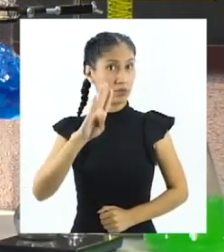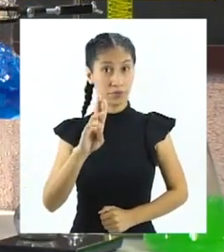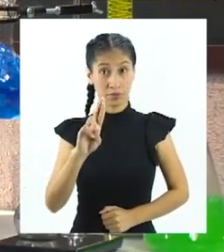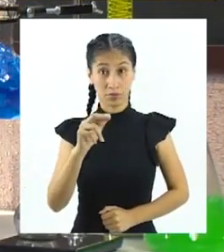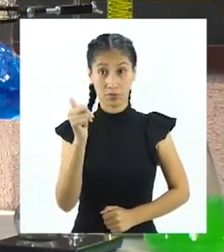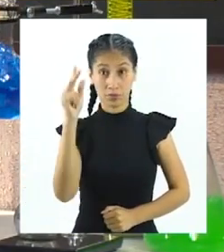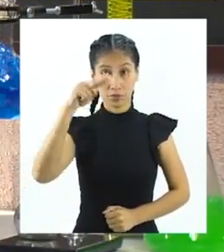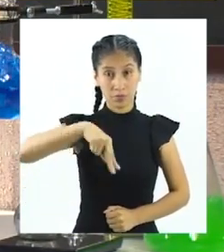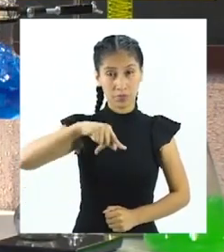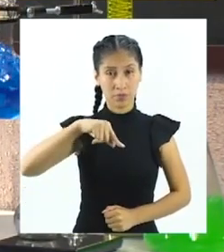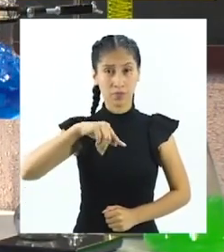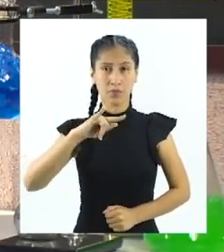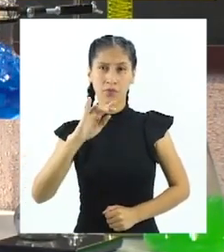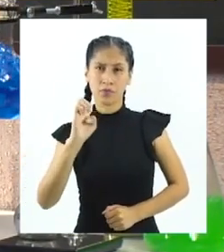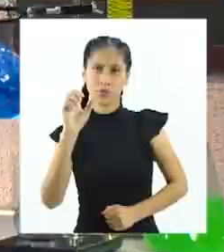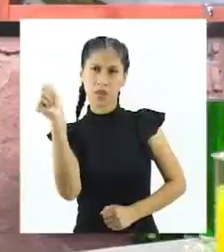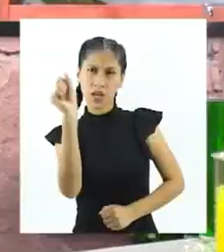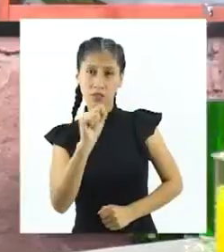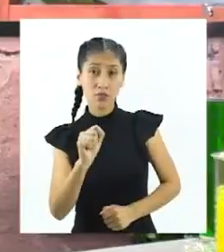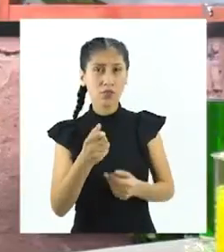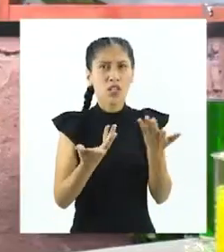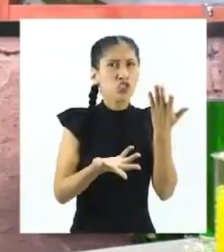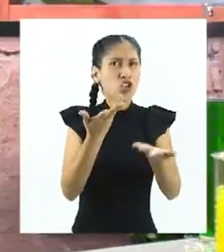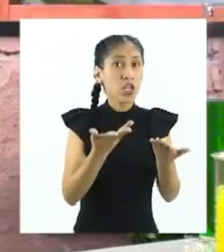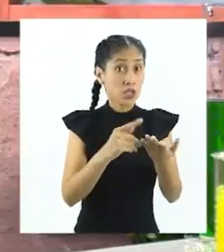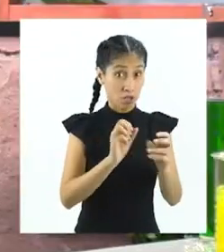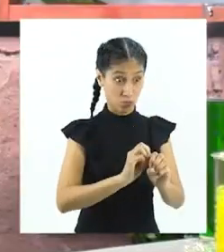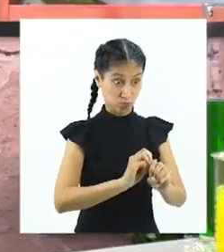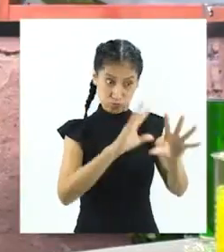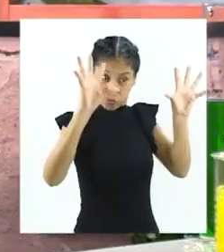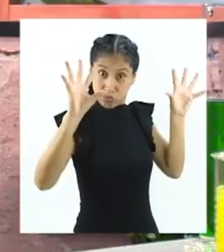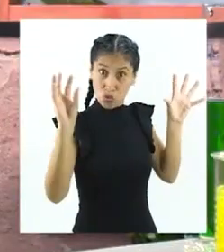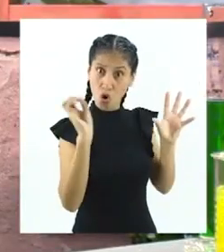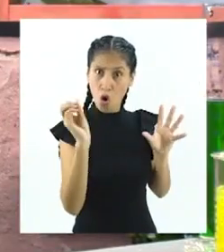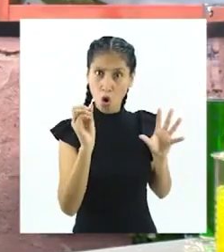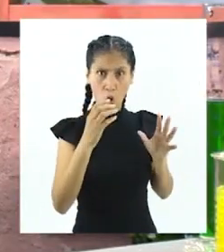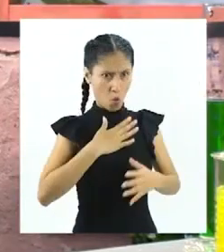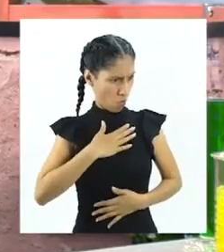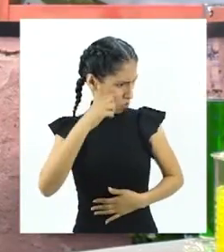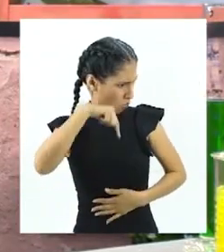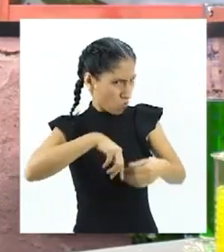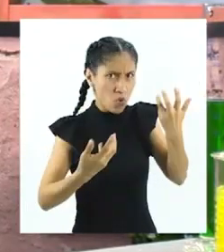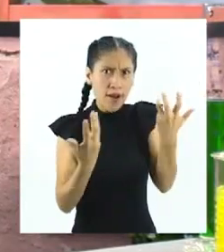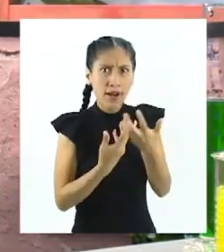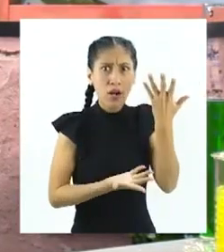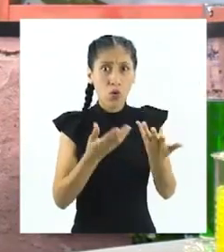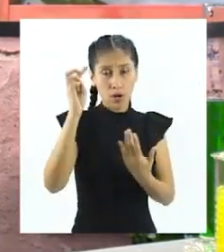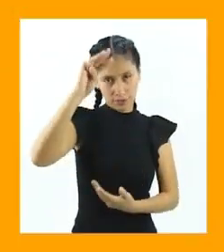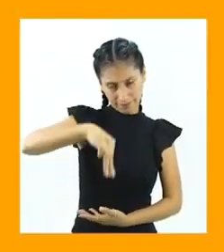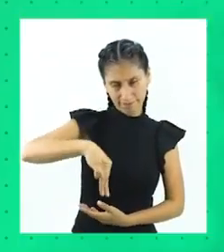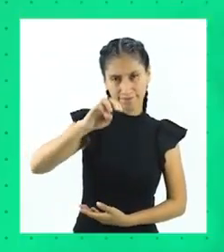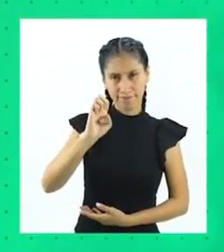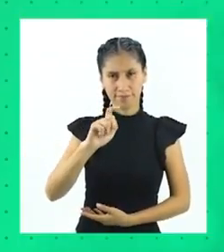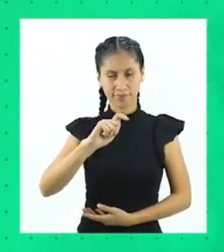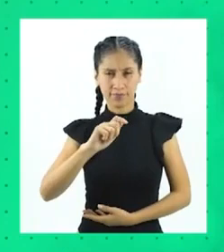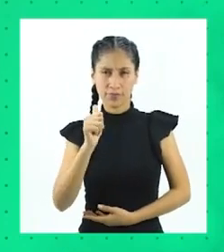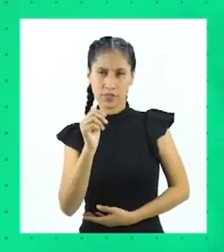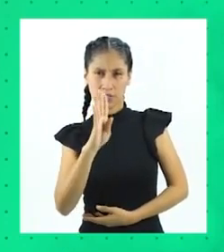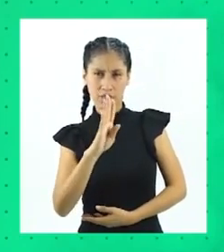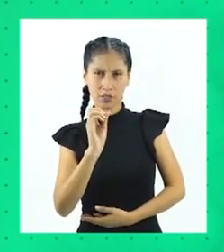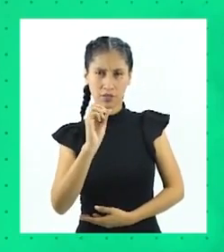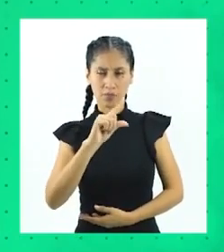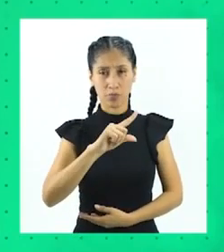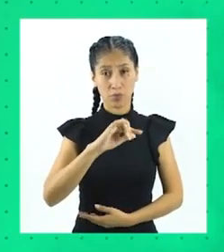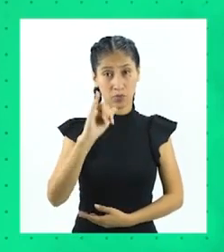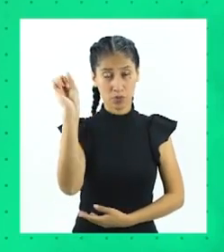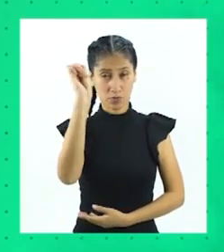evolución o metabolismo. Ah, esa no la sé. Mentira, solo bromeaba. Metabolismo. Si se indica